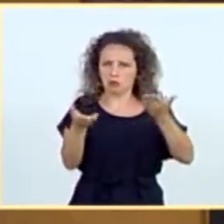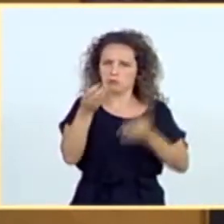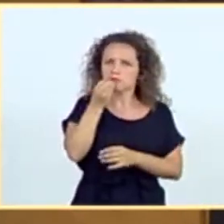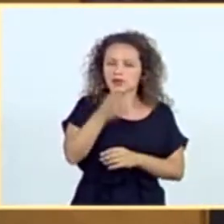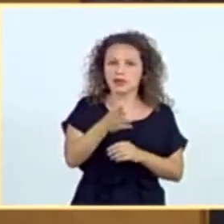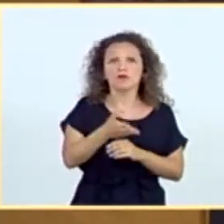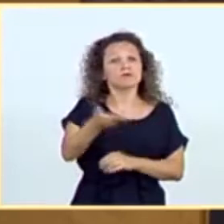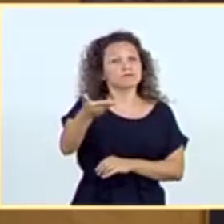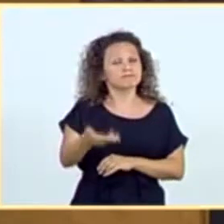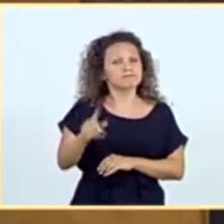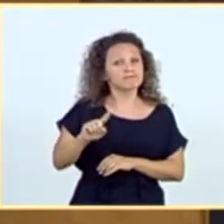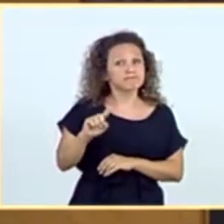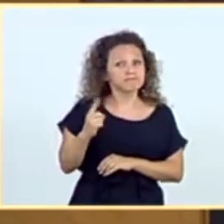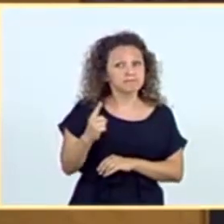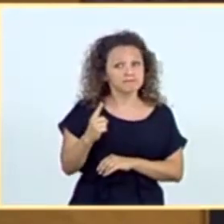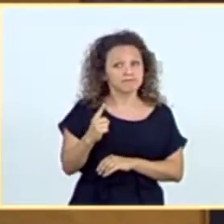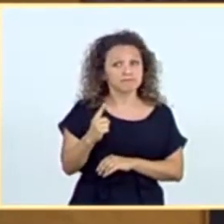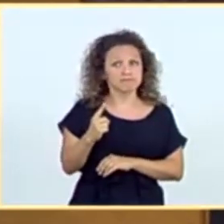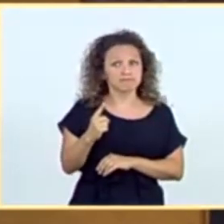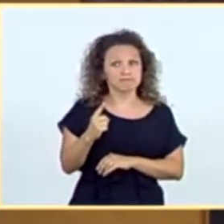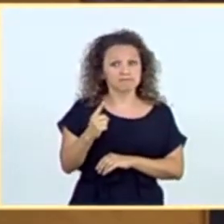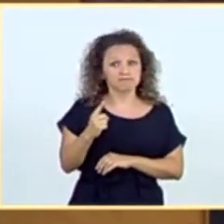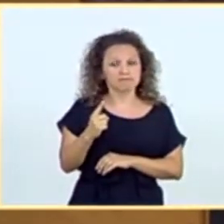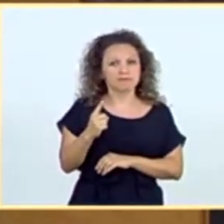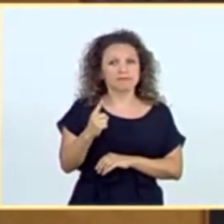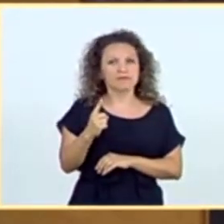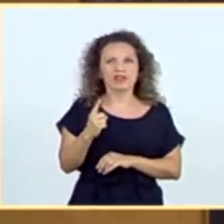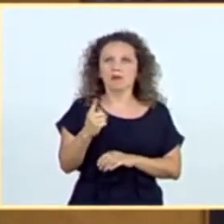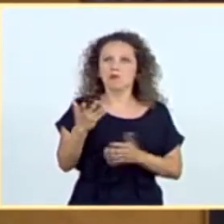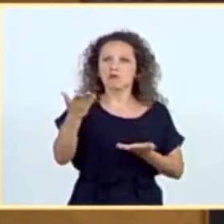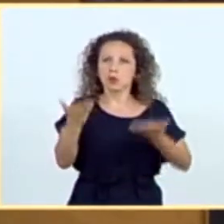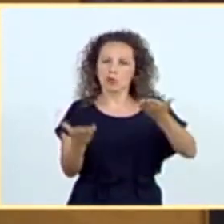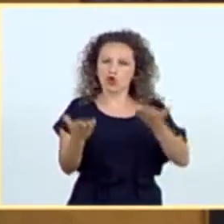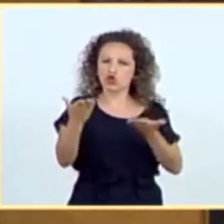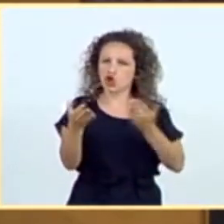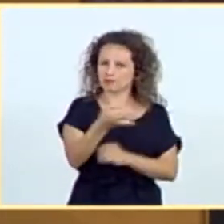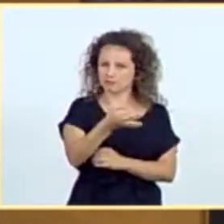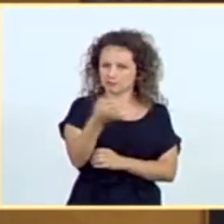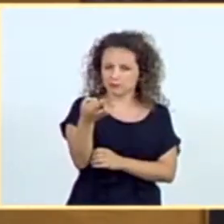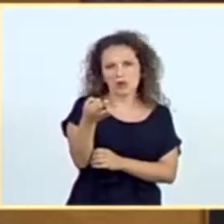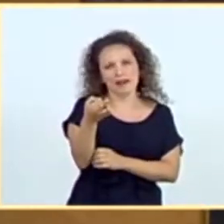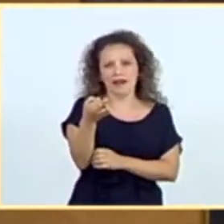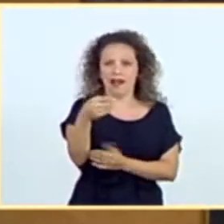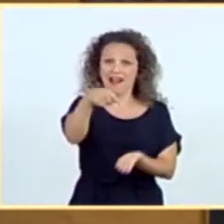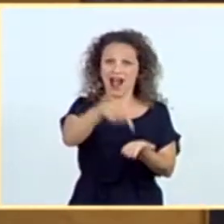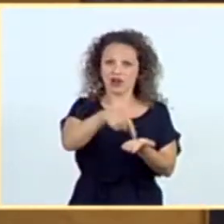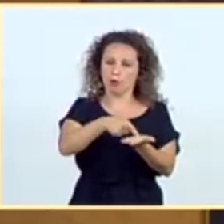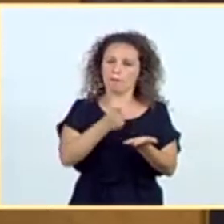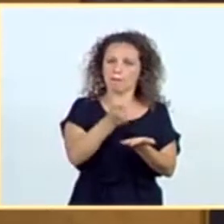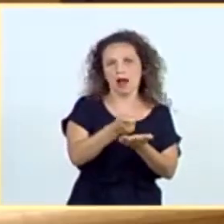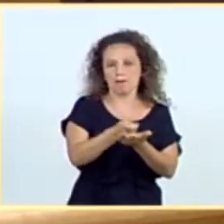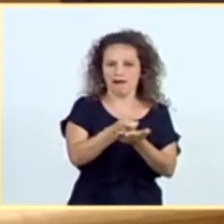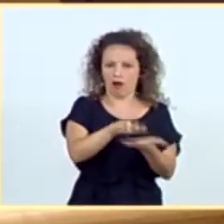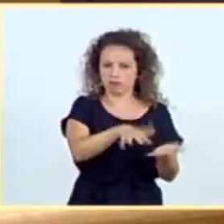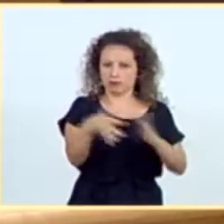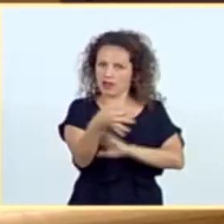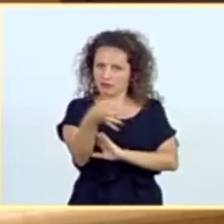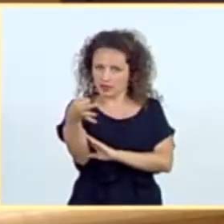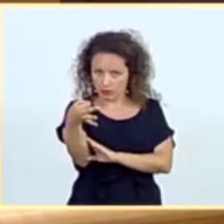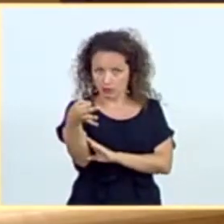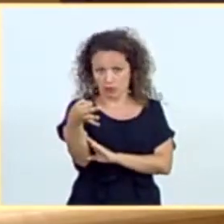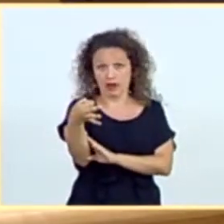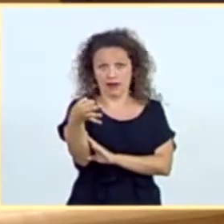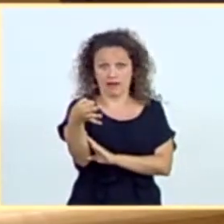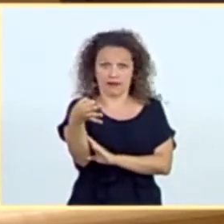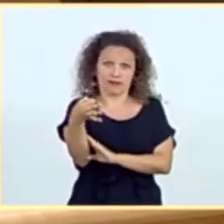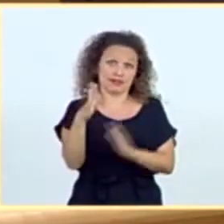fundamentalmente, lo que introduce es la adecuación proporcional en el pago del canon al uso efectivo que se haya podido hacer